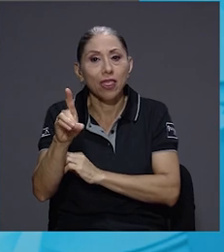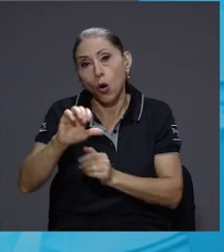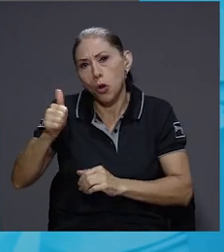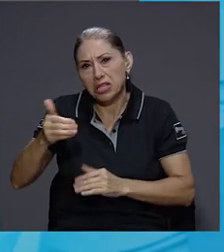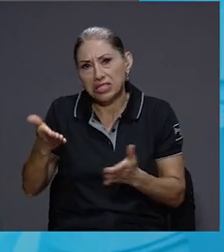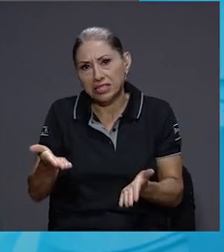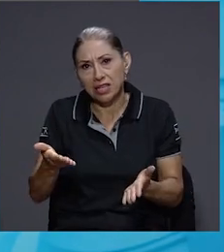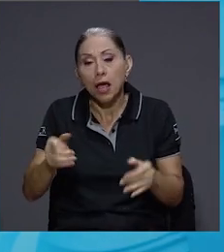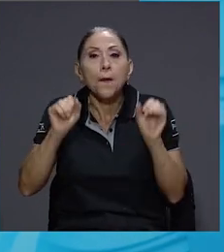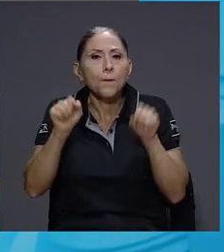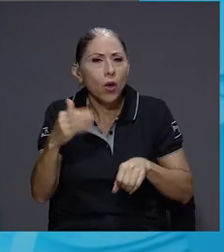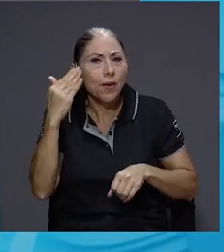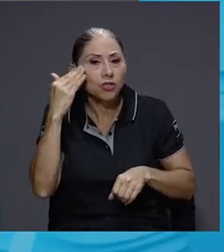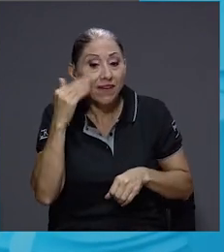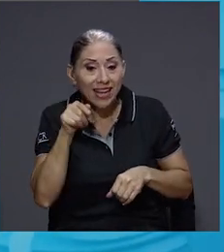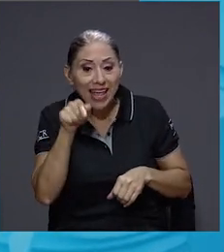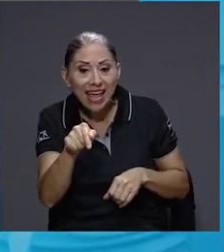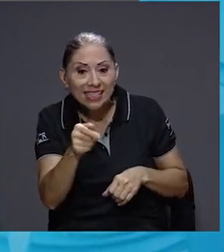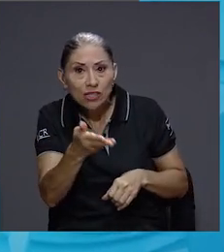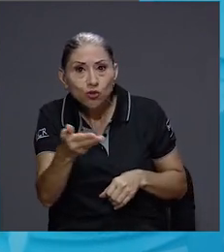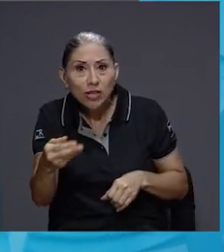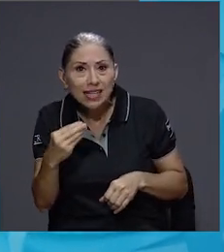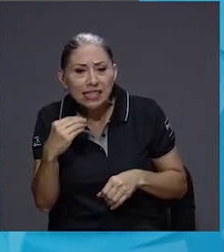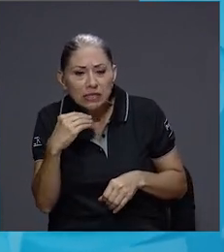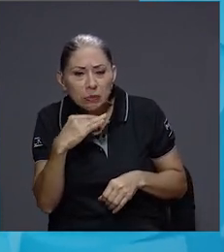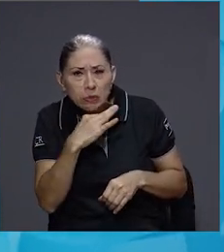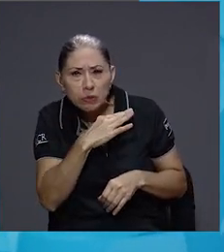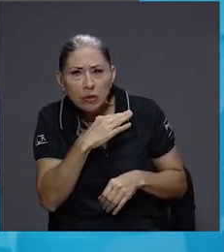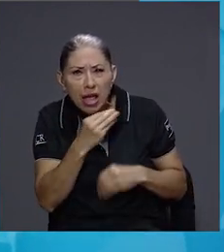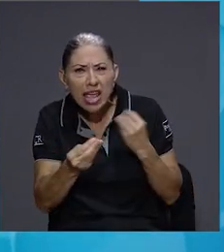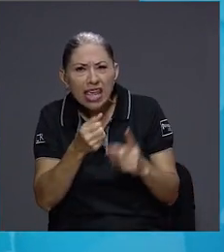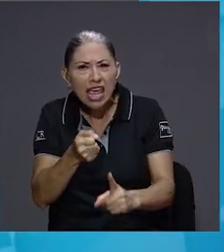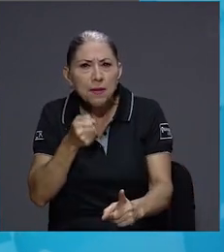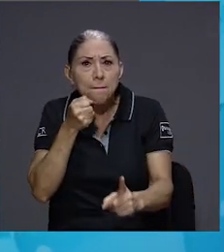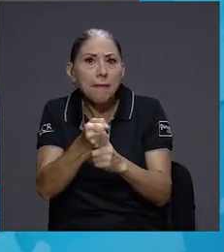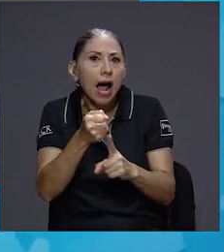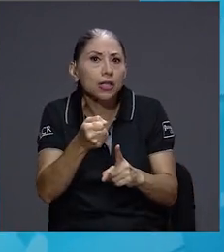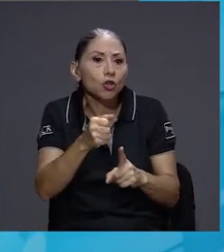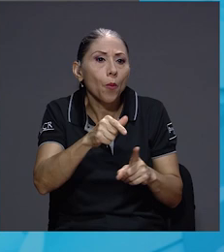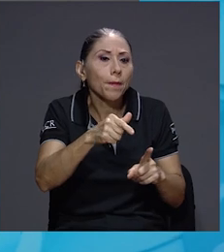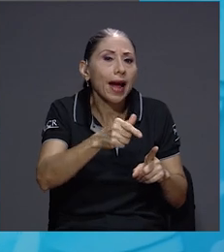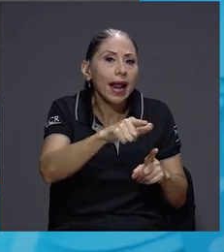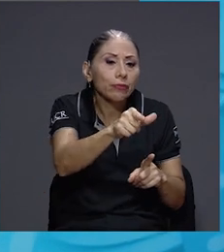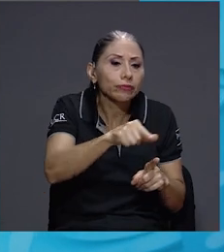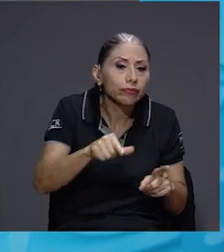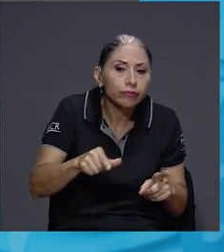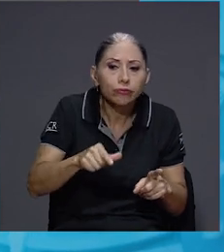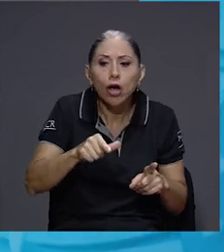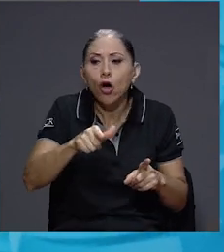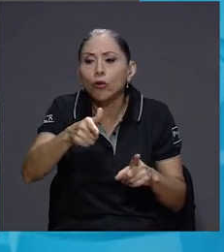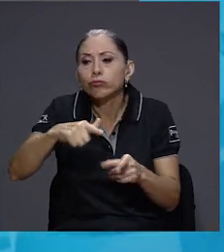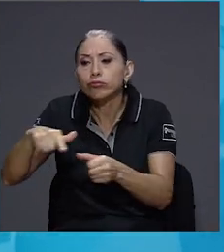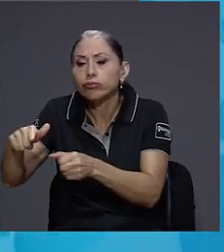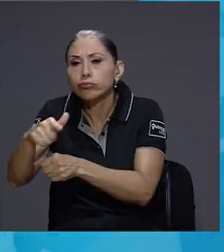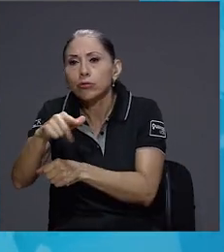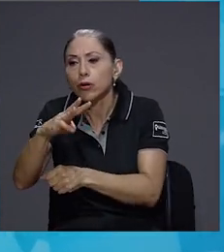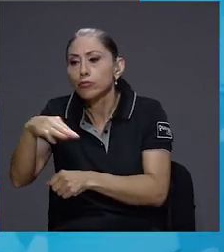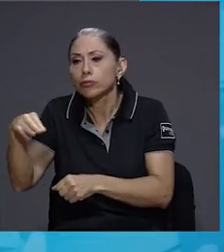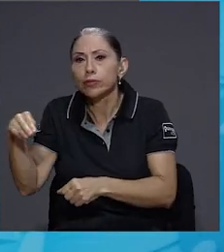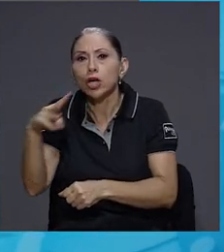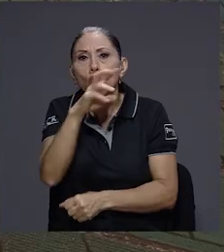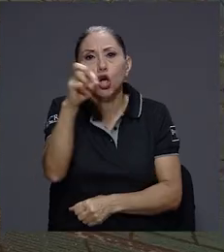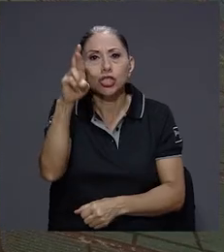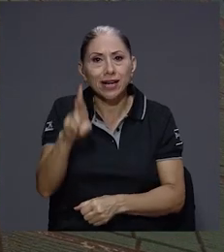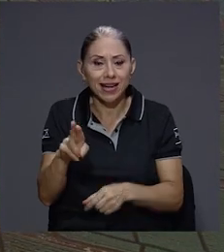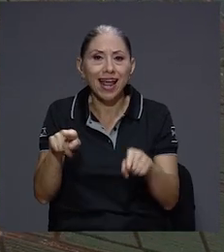qué impacto potencial puede tener estas sustancias como contaminantes de matos acuíferos, tanto para Costa Rica como para la Unión Europea.